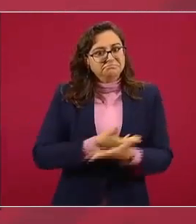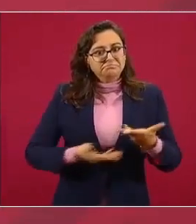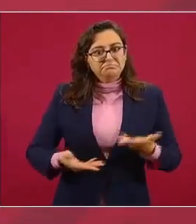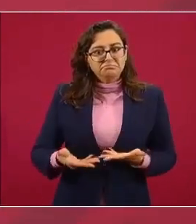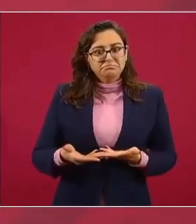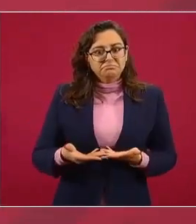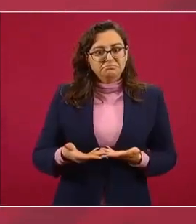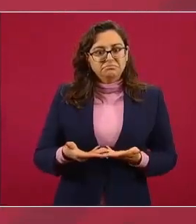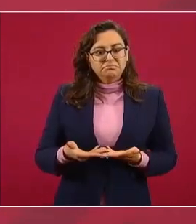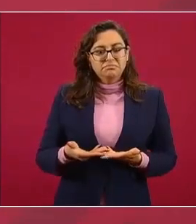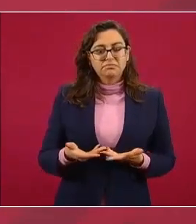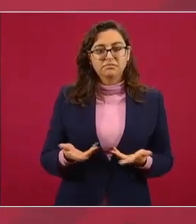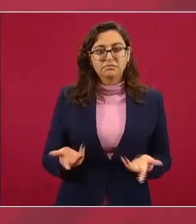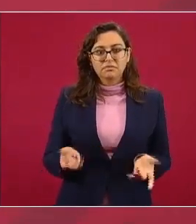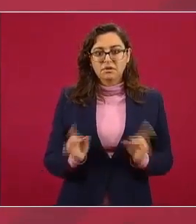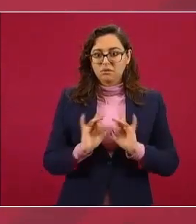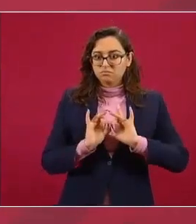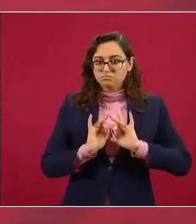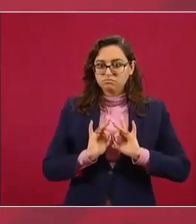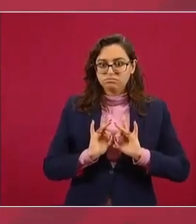habiendo una cooperación tan compleja